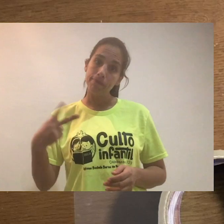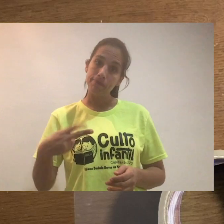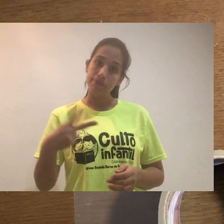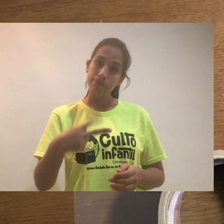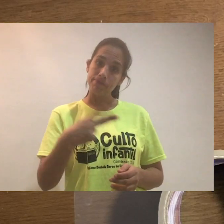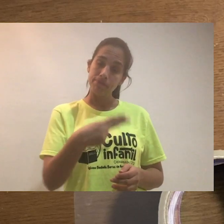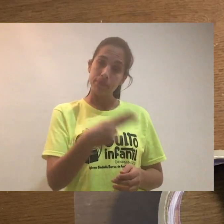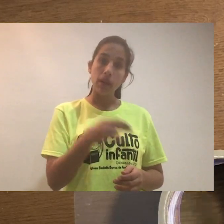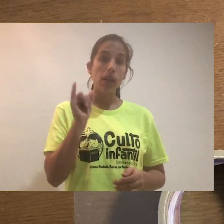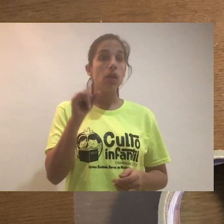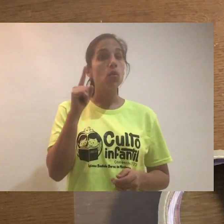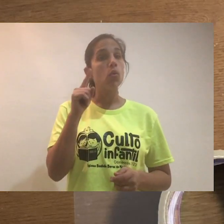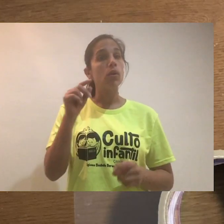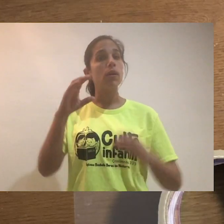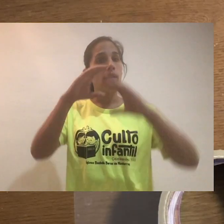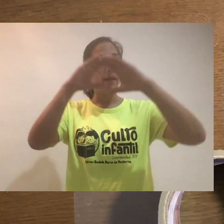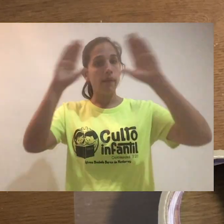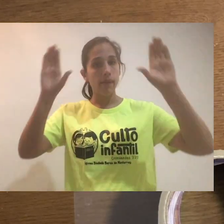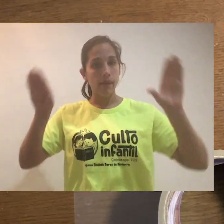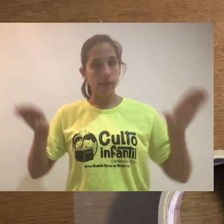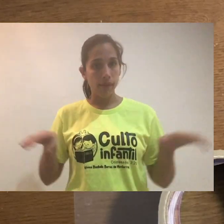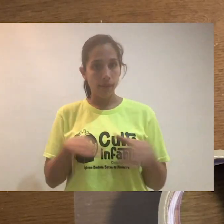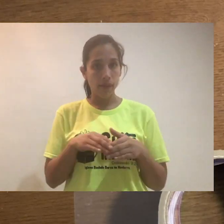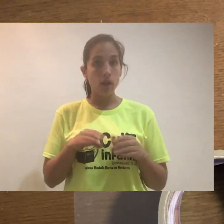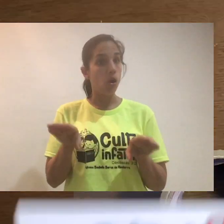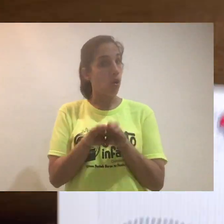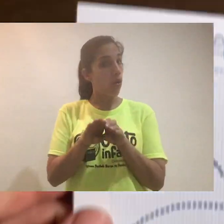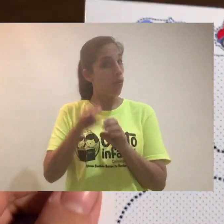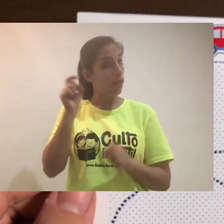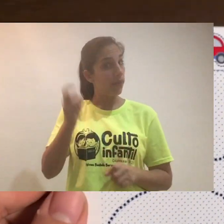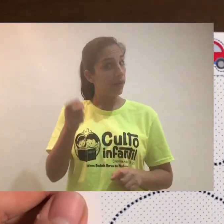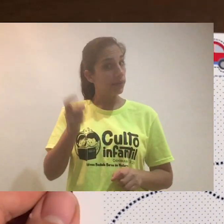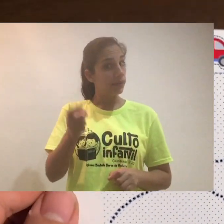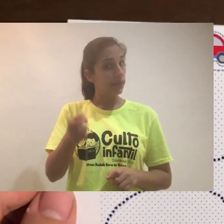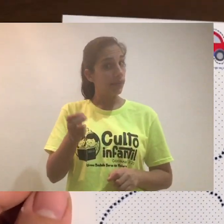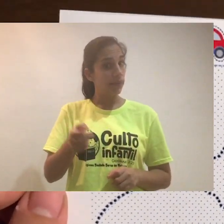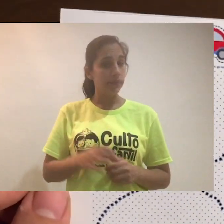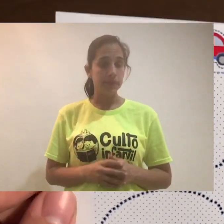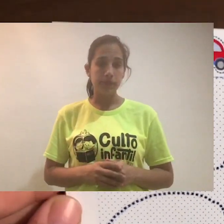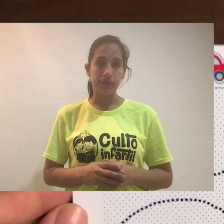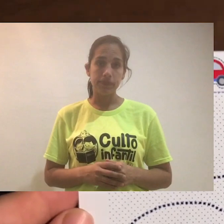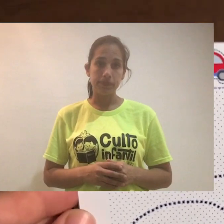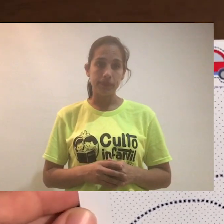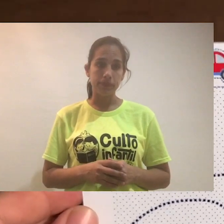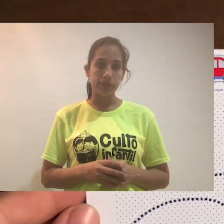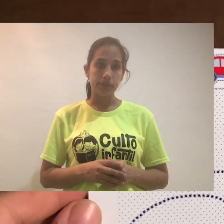tijeras y una cartolina como esta.